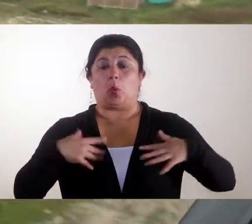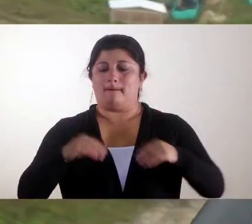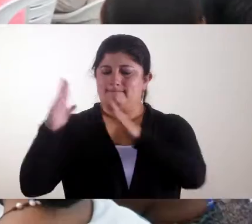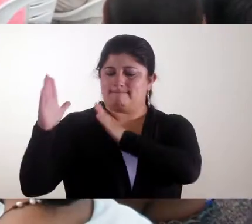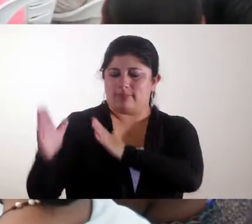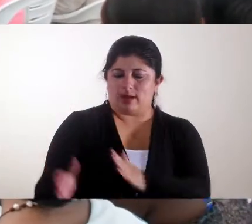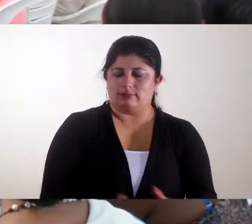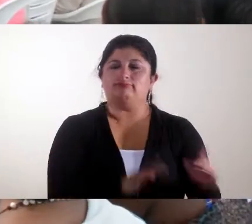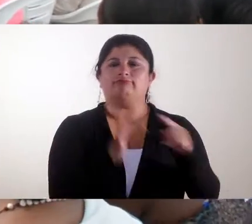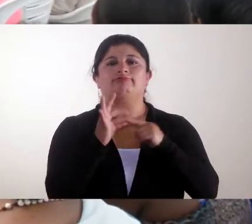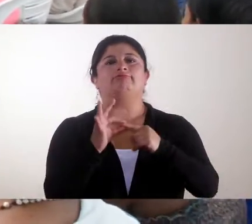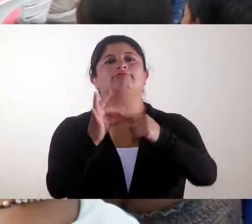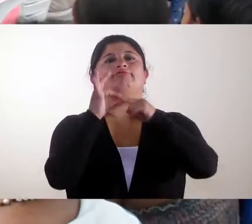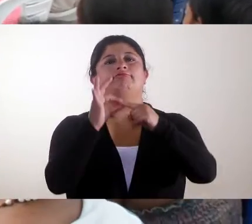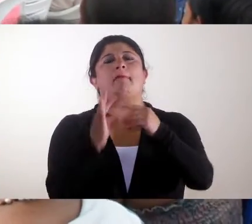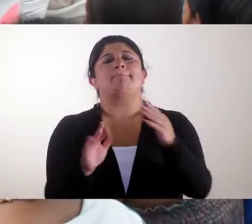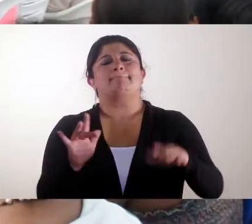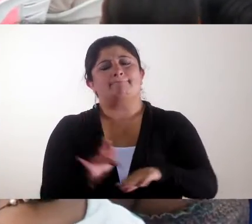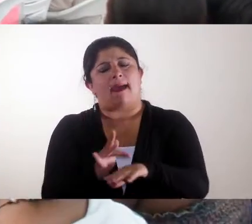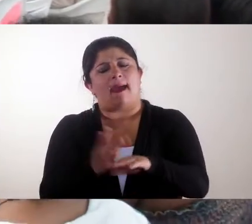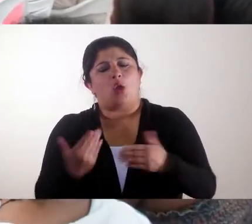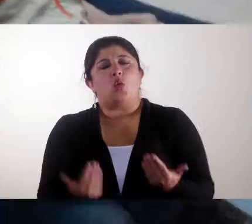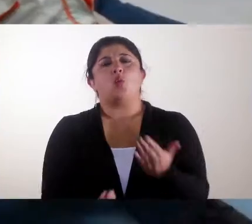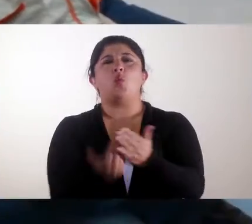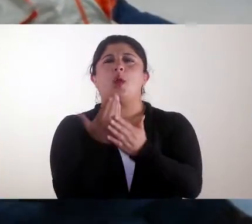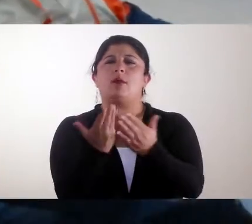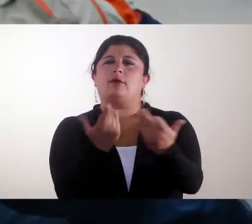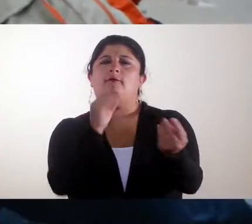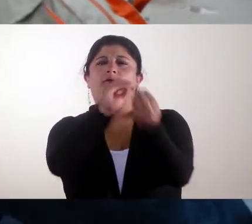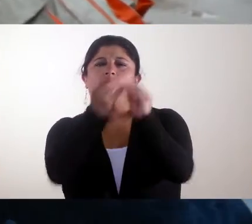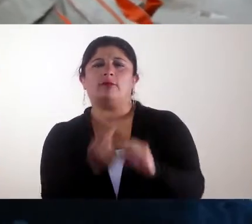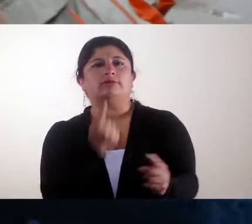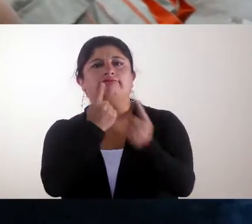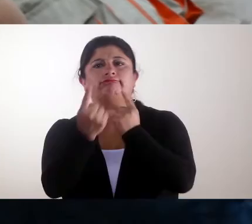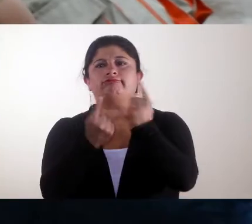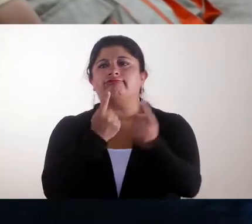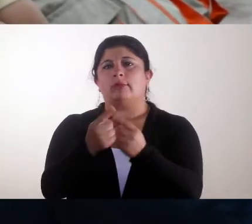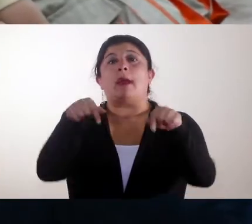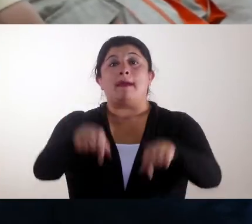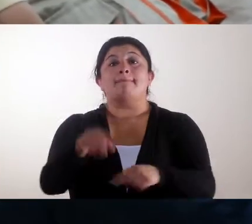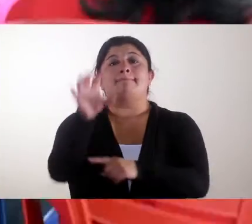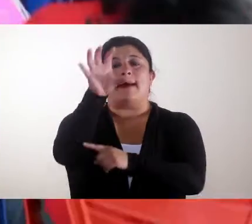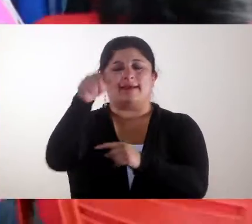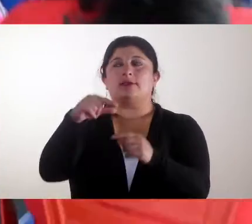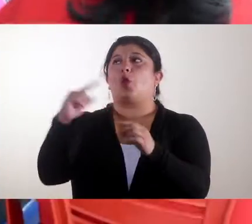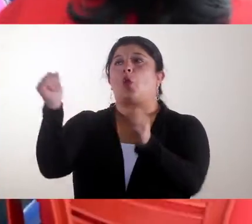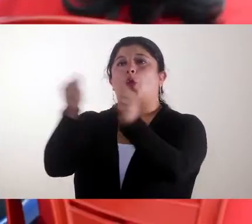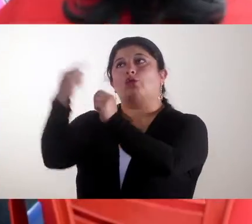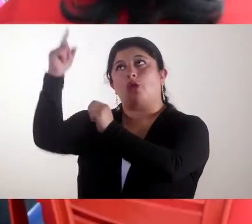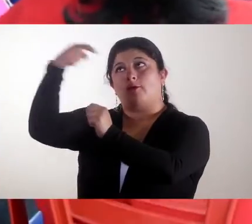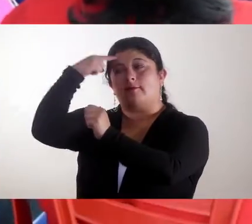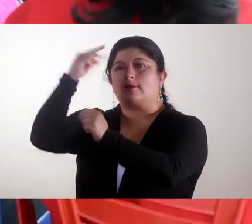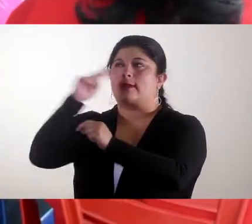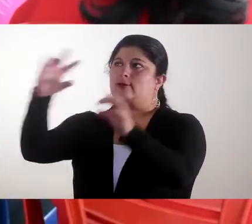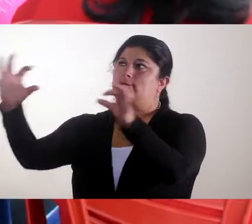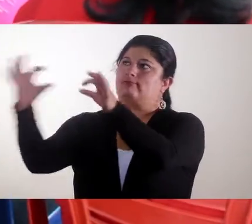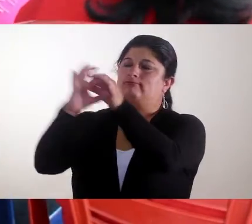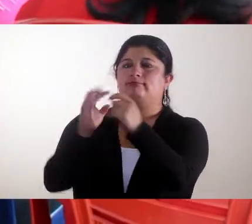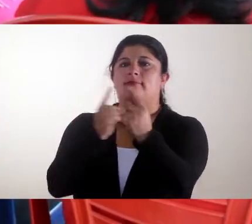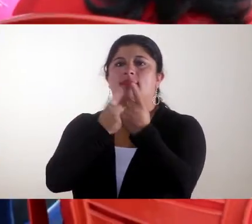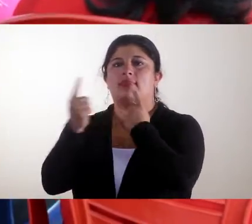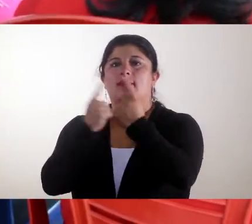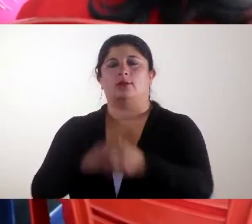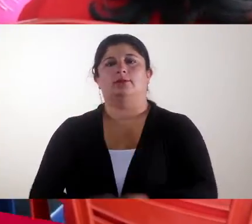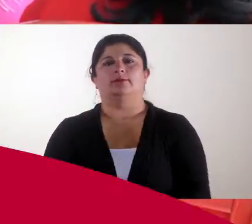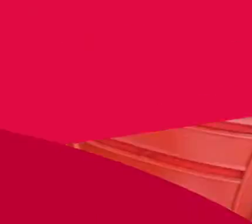constituir una región administrativa de planificación especial que fomente un nuevo escenario de diálogo entre esta zona del país